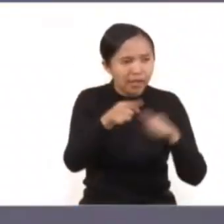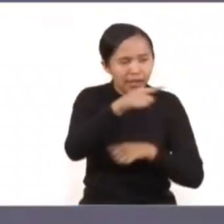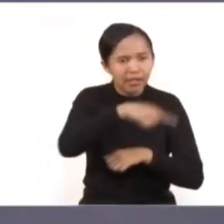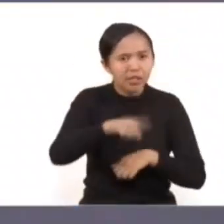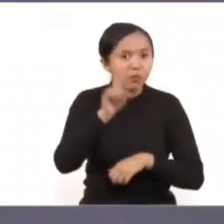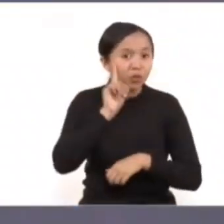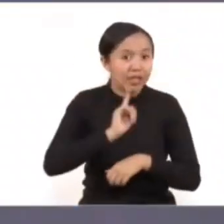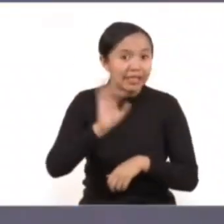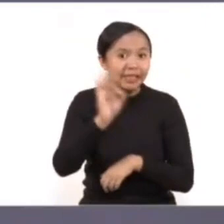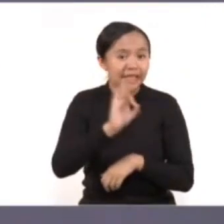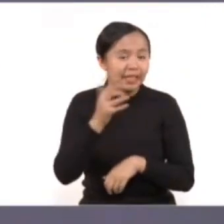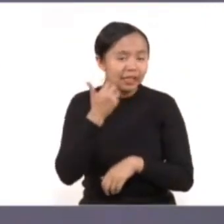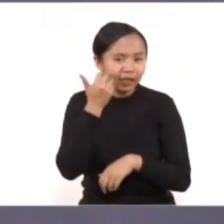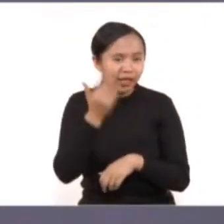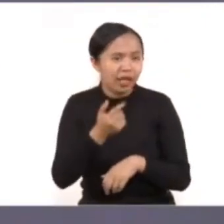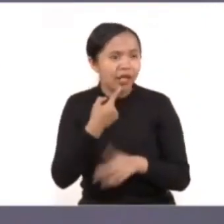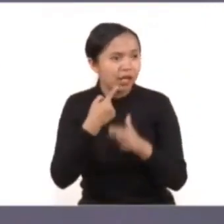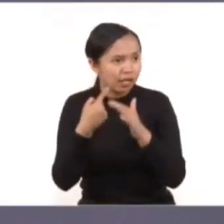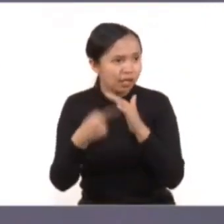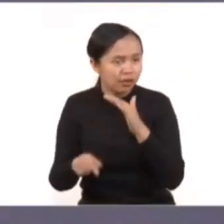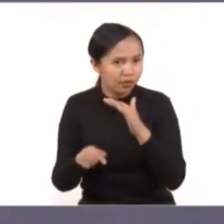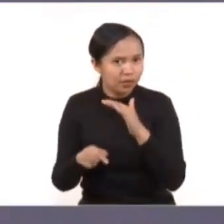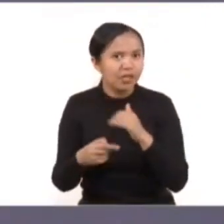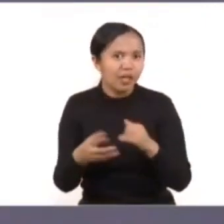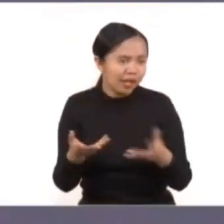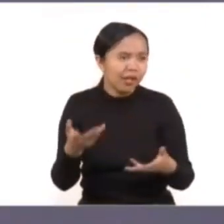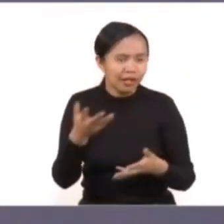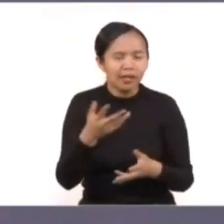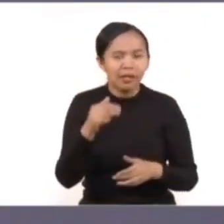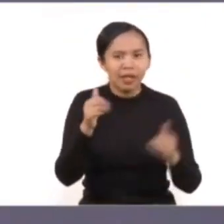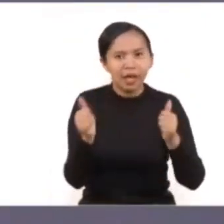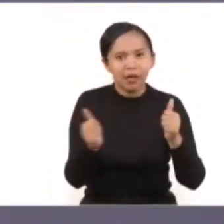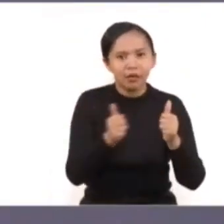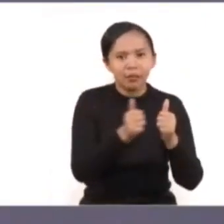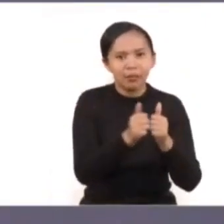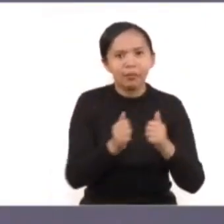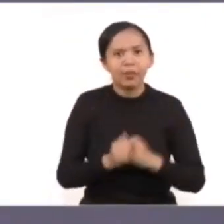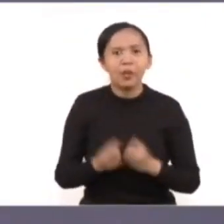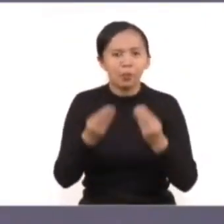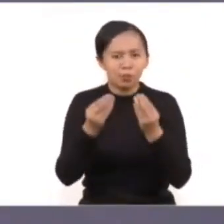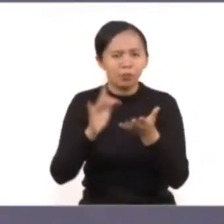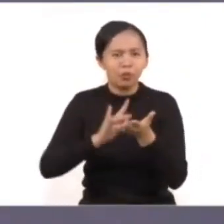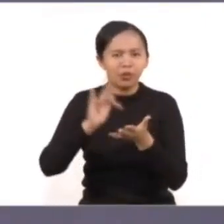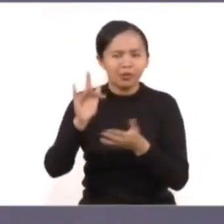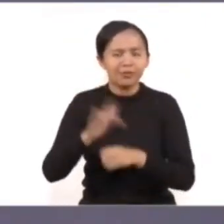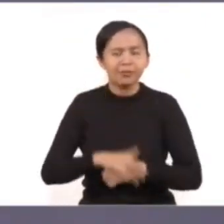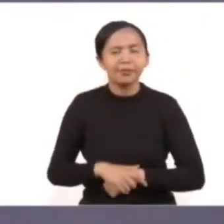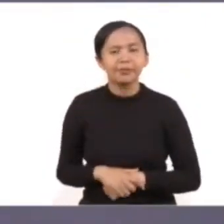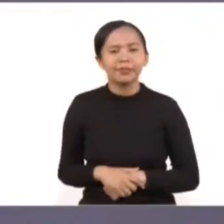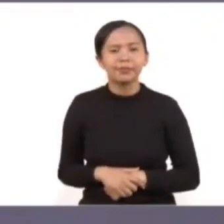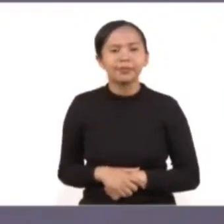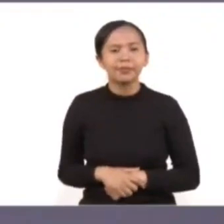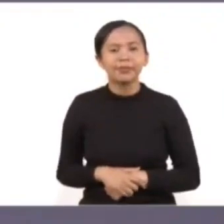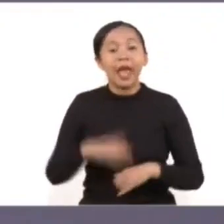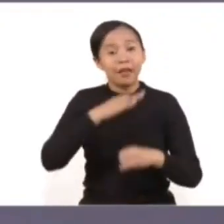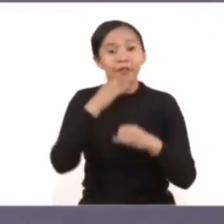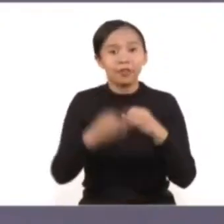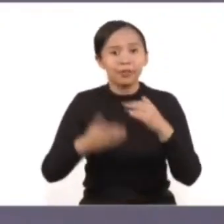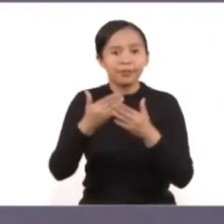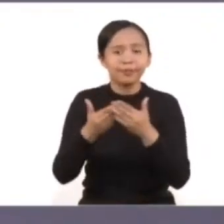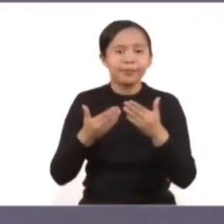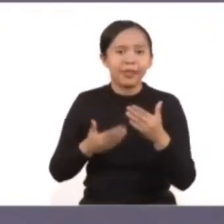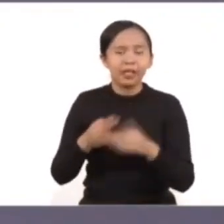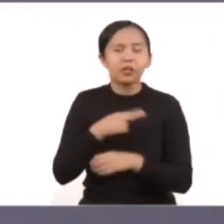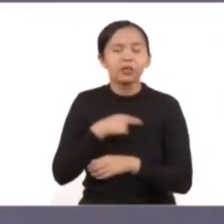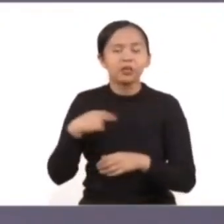denuncia penal en este sentido. Su apoyo en los objetivos alcanzados ha sido invaluable. Muchas gracias. Para finalizar,